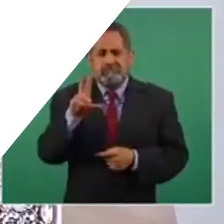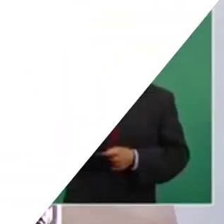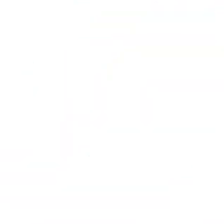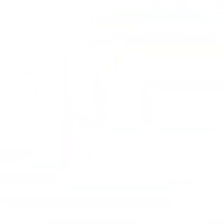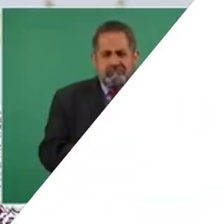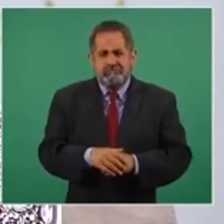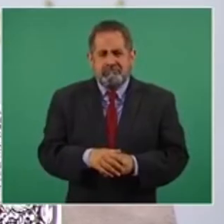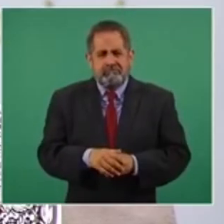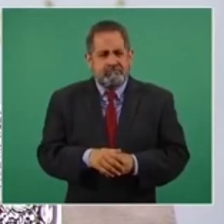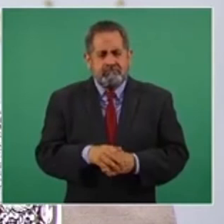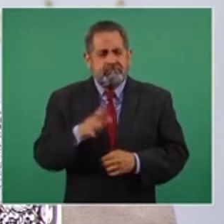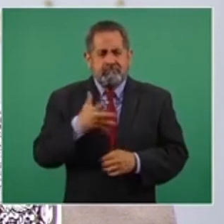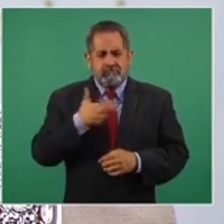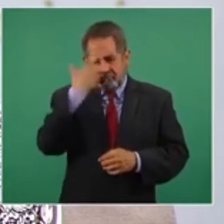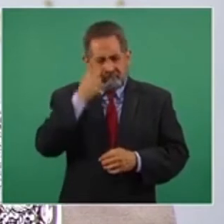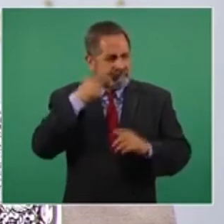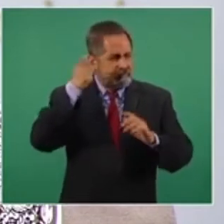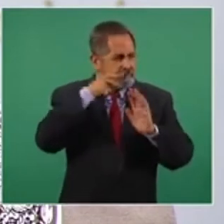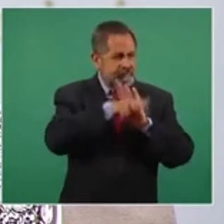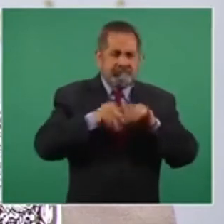No se justifica lo de los niños,